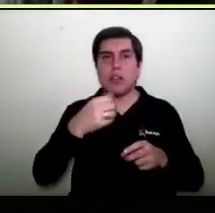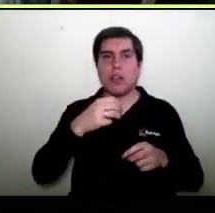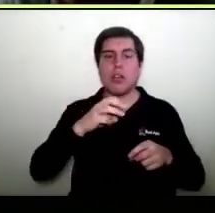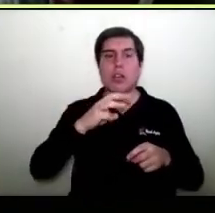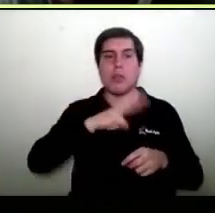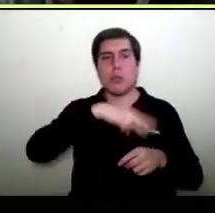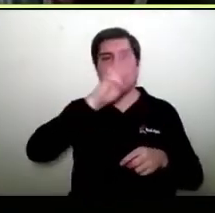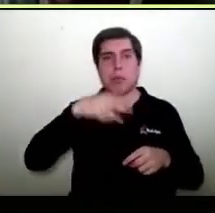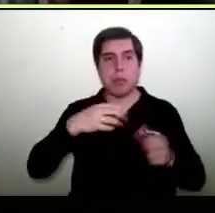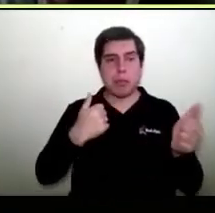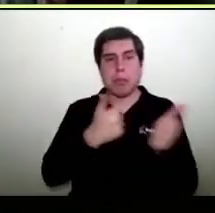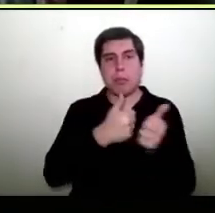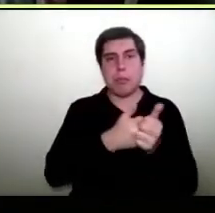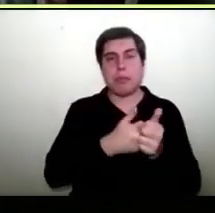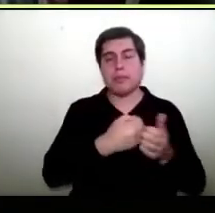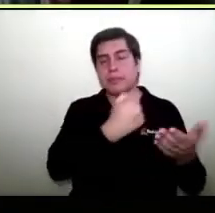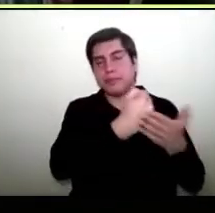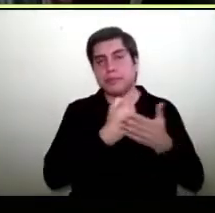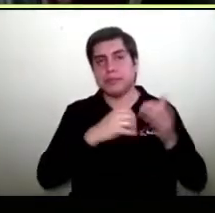soporte técnico.